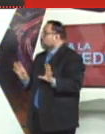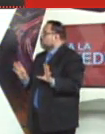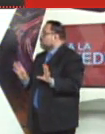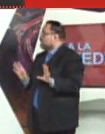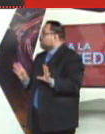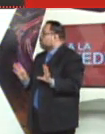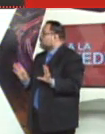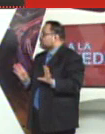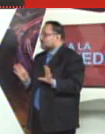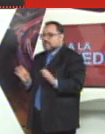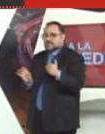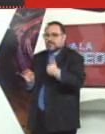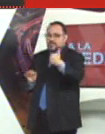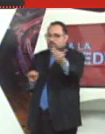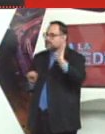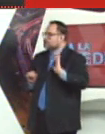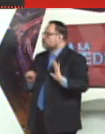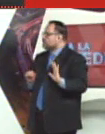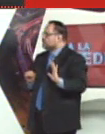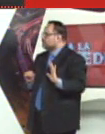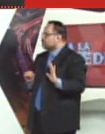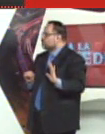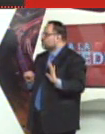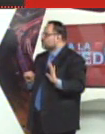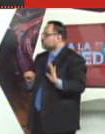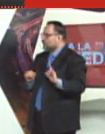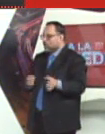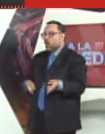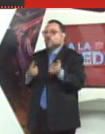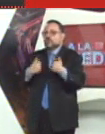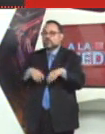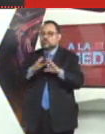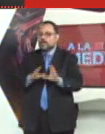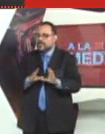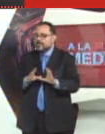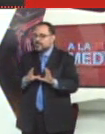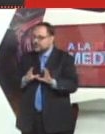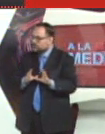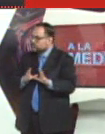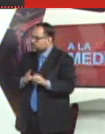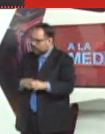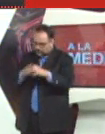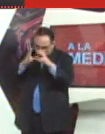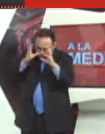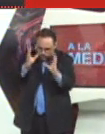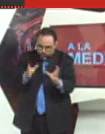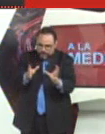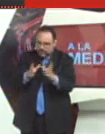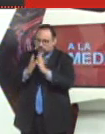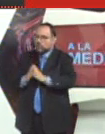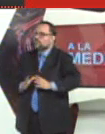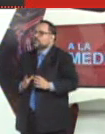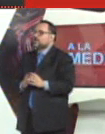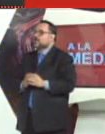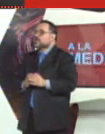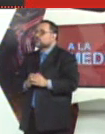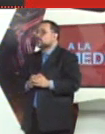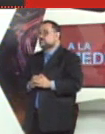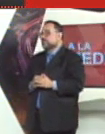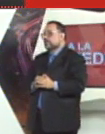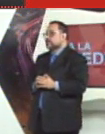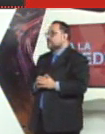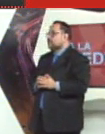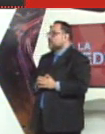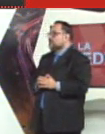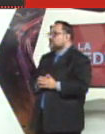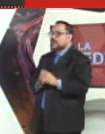clase que por muy buena que pueda ser, sea a través de una plataforma virtual o de una guía de estudio, que por muy buena, muy completa, muy